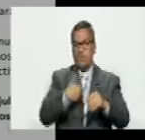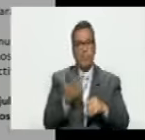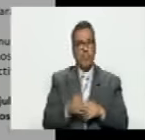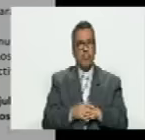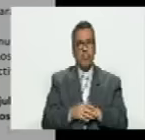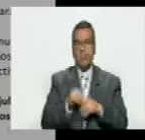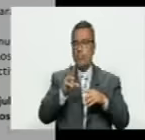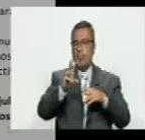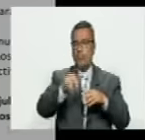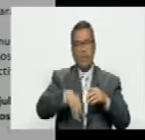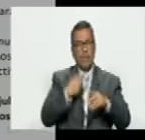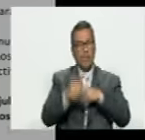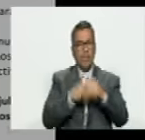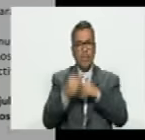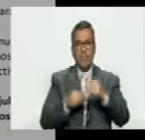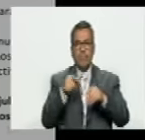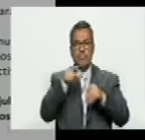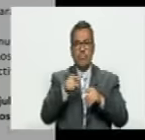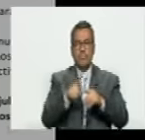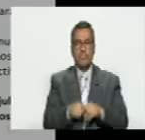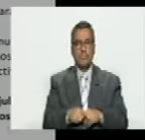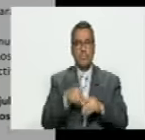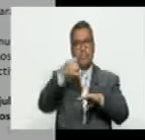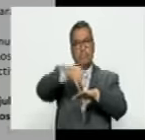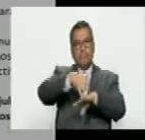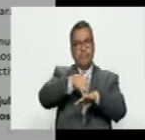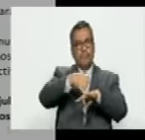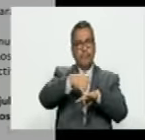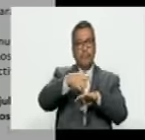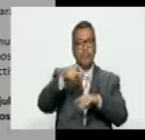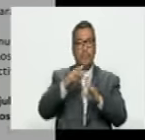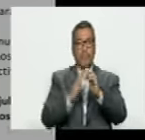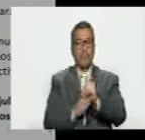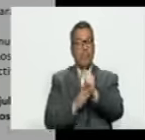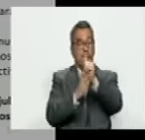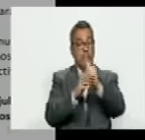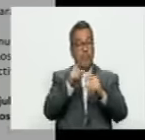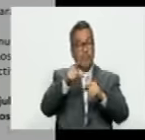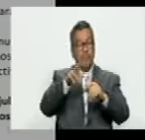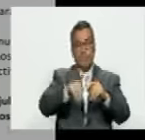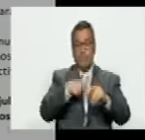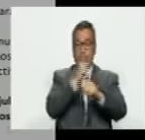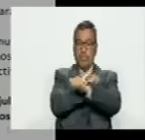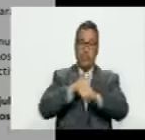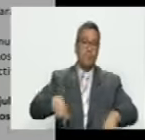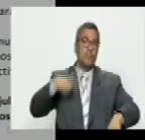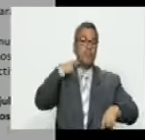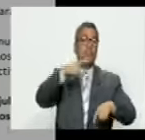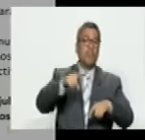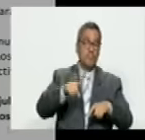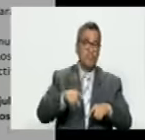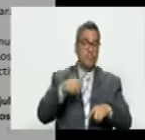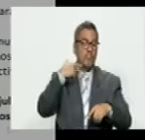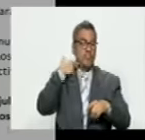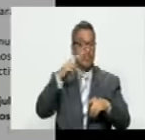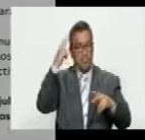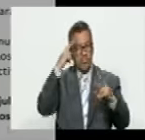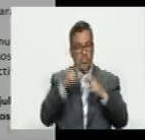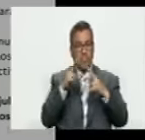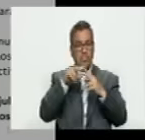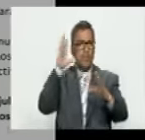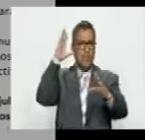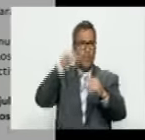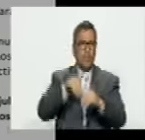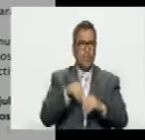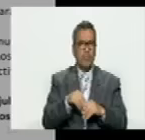no puede hacerlo sería un signo de debilidad como es inevitable que pierda Maduro no va a reconocer el resultado